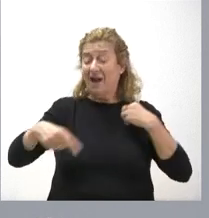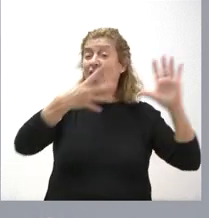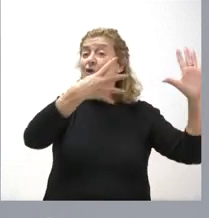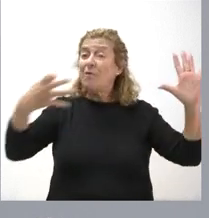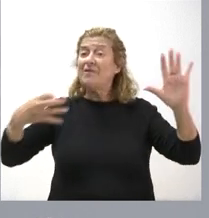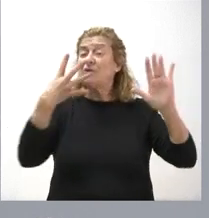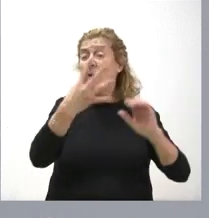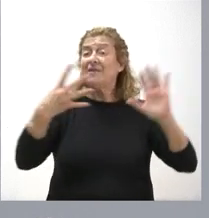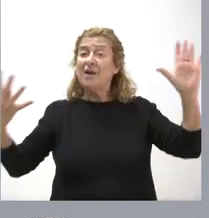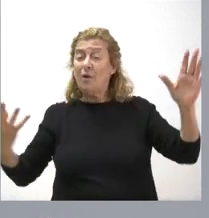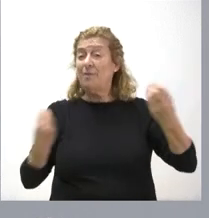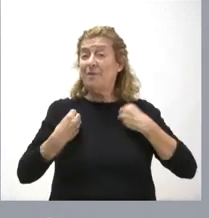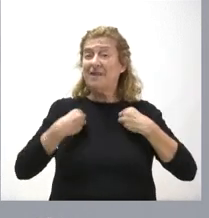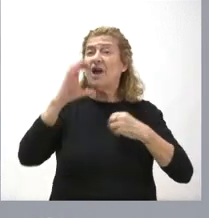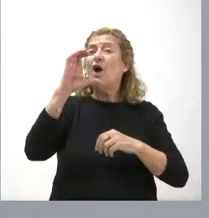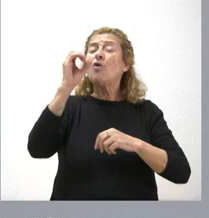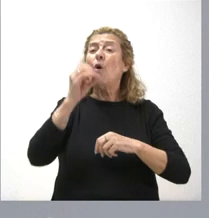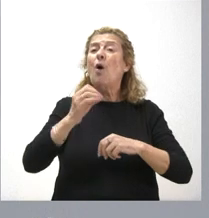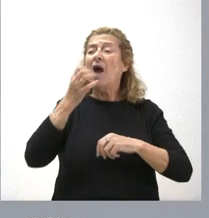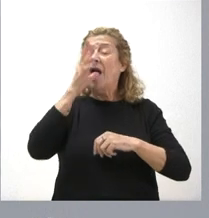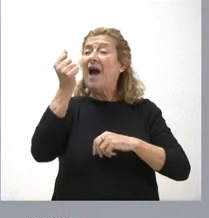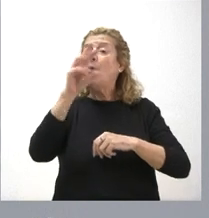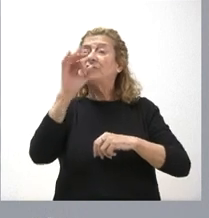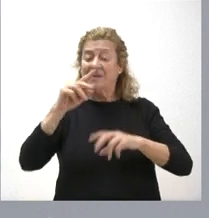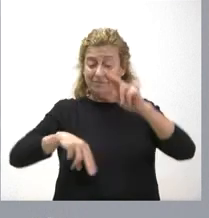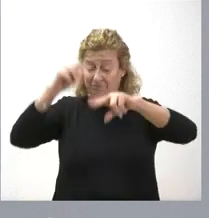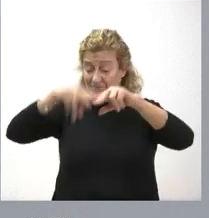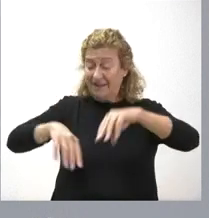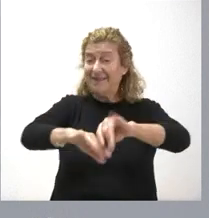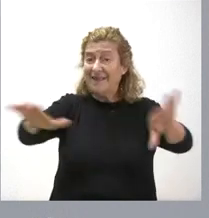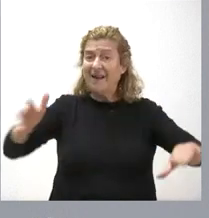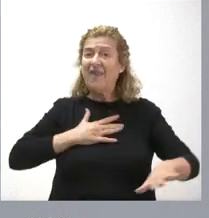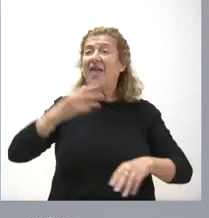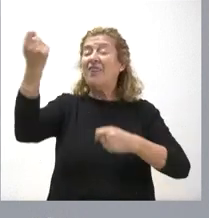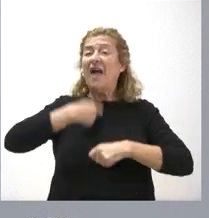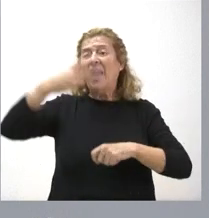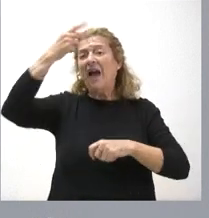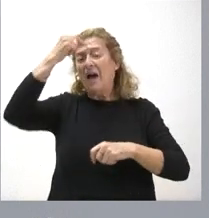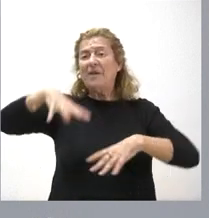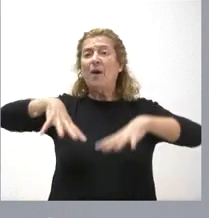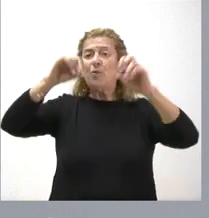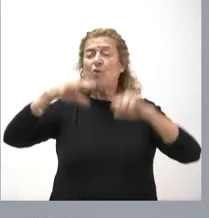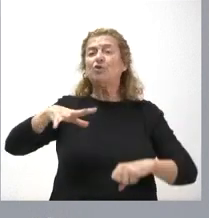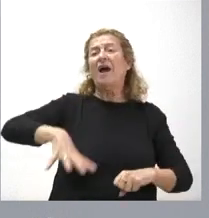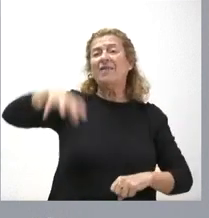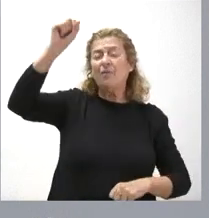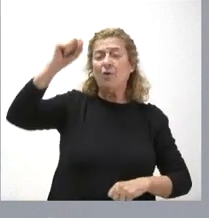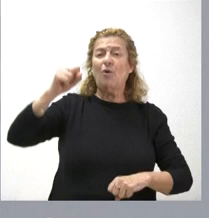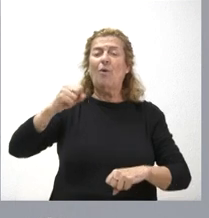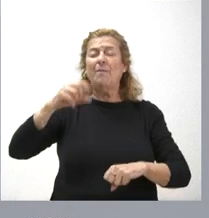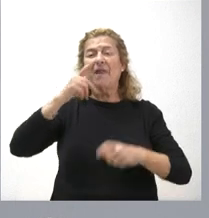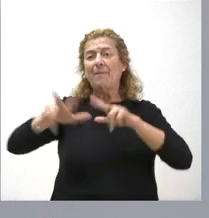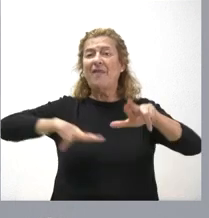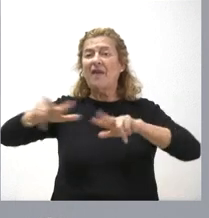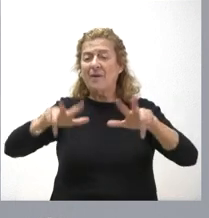viviendas de cohousing se promoverán sobre parcelas cedidas por los ayuntamientos de Ávila, Burgos, Aranda de Duero, Miranda de Ebro, León, Ponferrada,